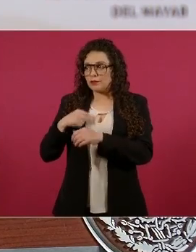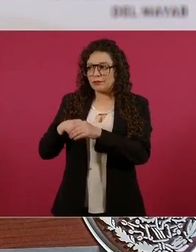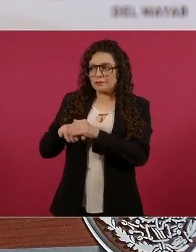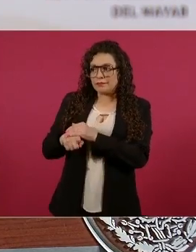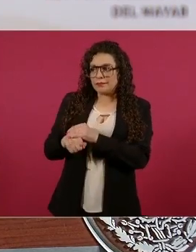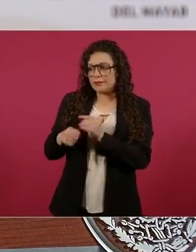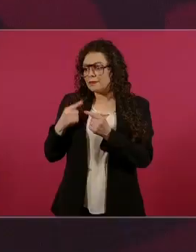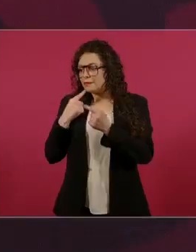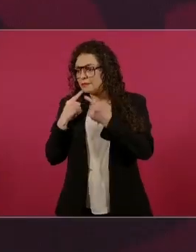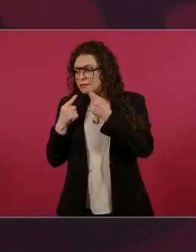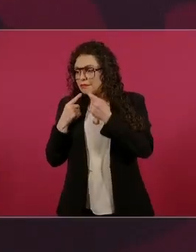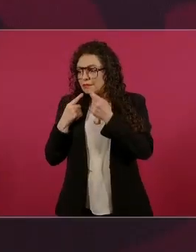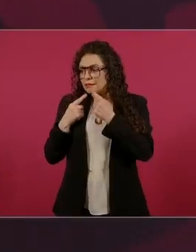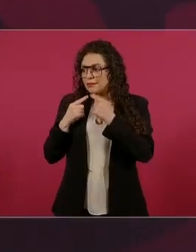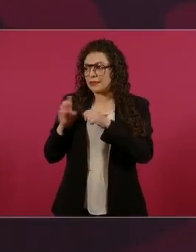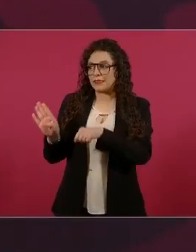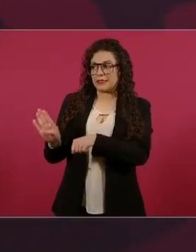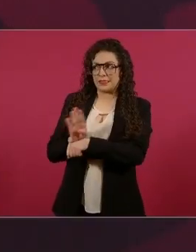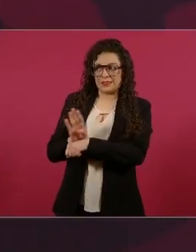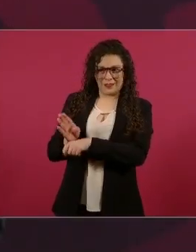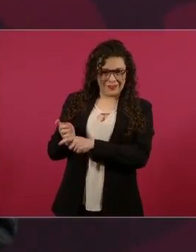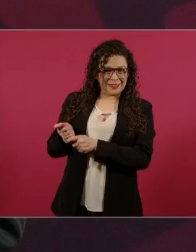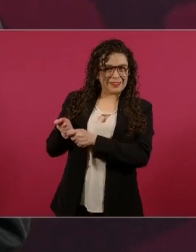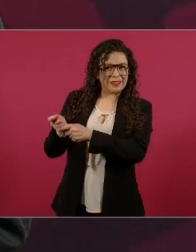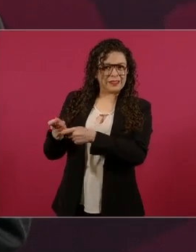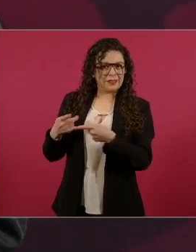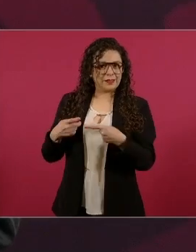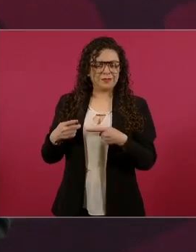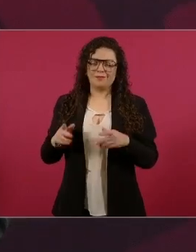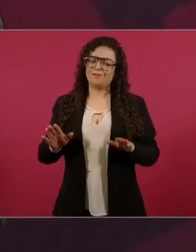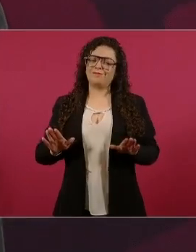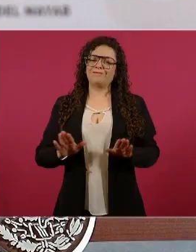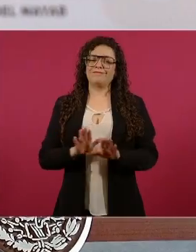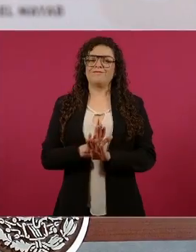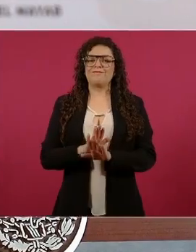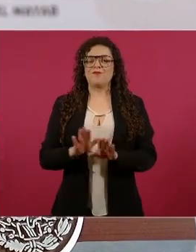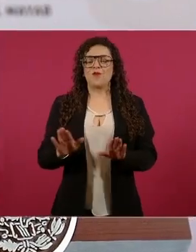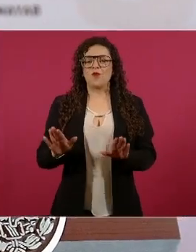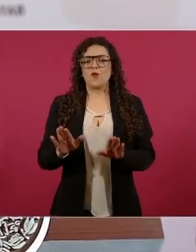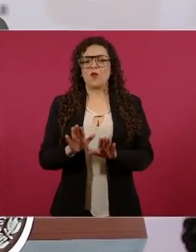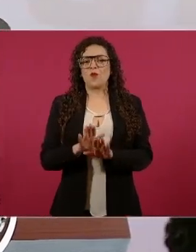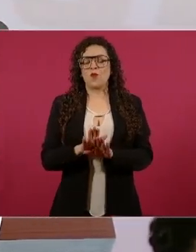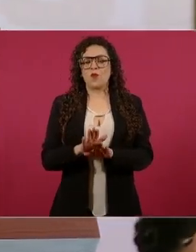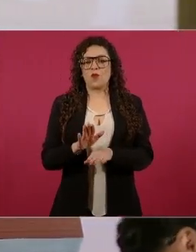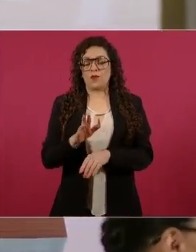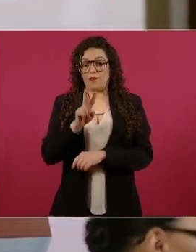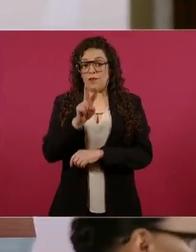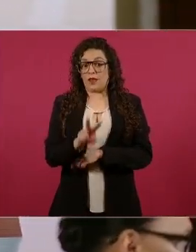Entonces, por eso sí es muy importante